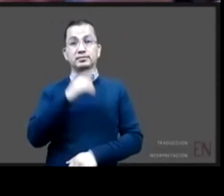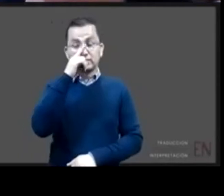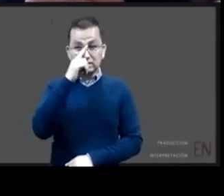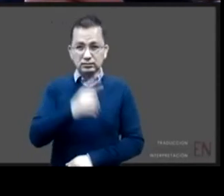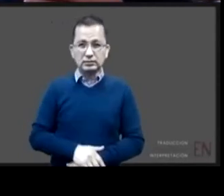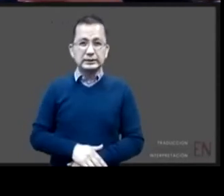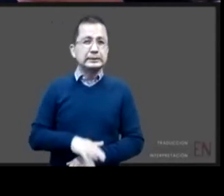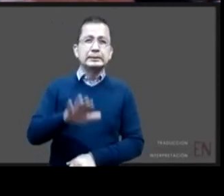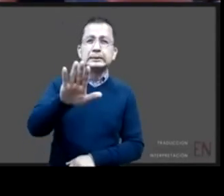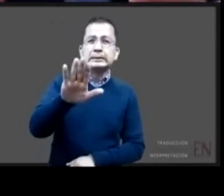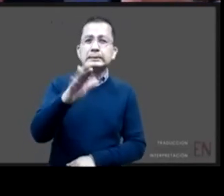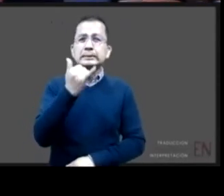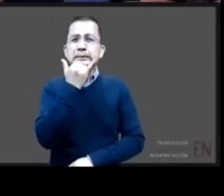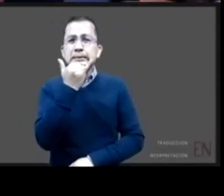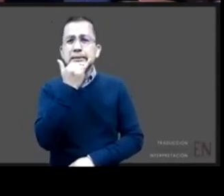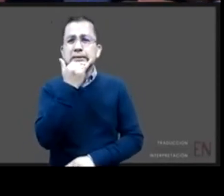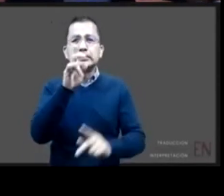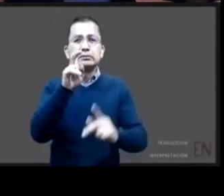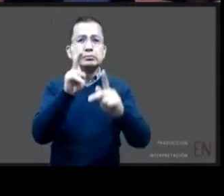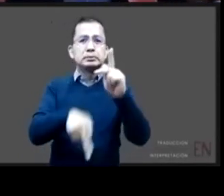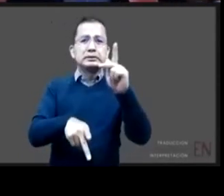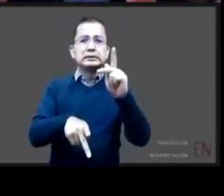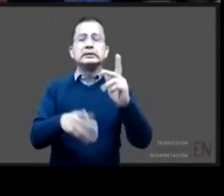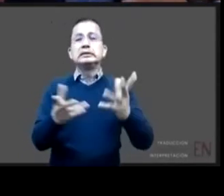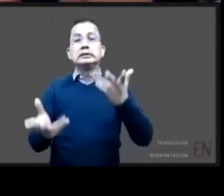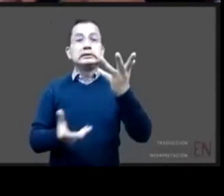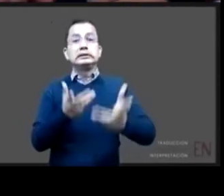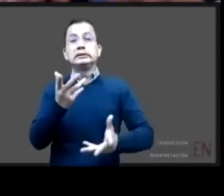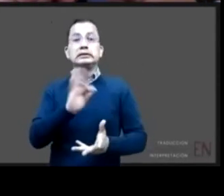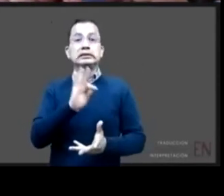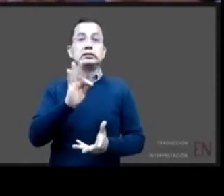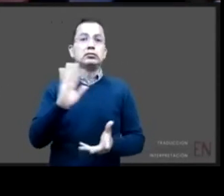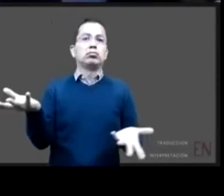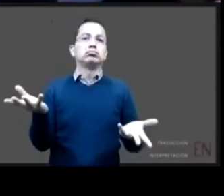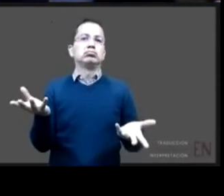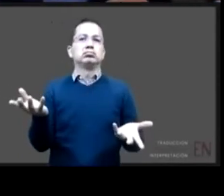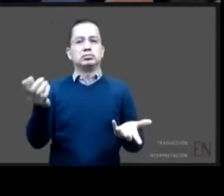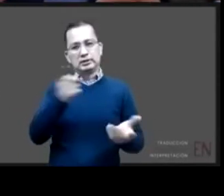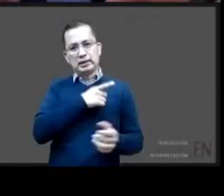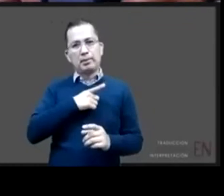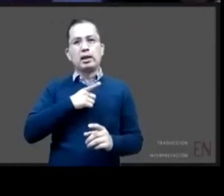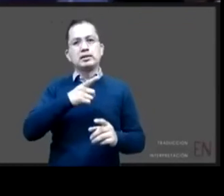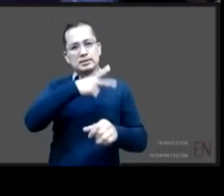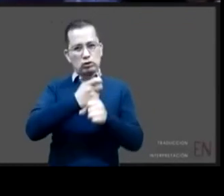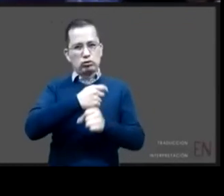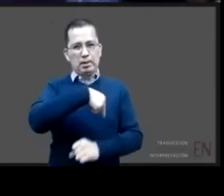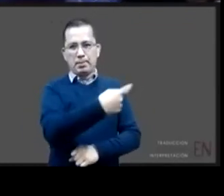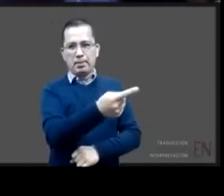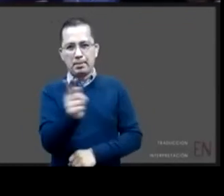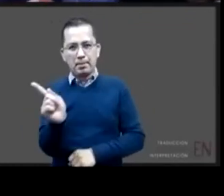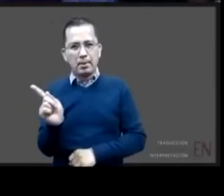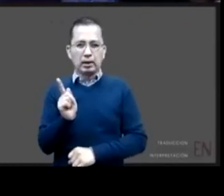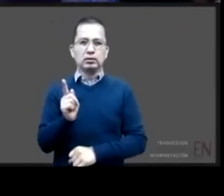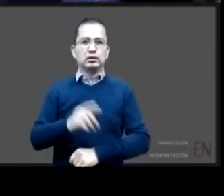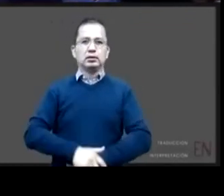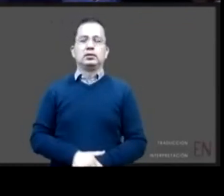te interrumpo porque si no no vamos a poder tener segunda ronda ok adelante ahorita regresamos bien